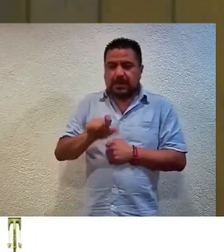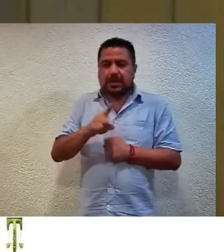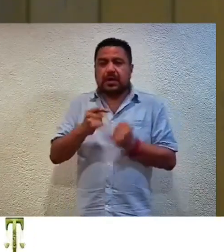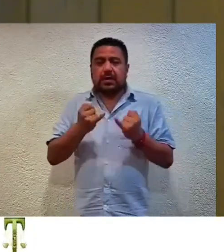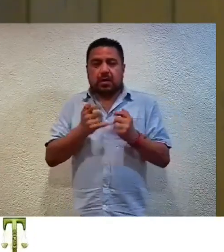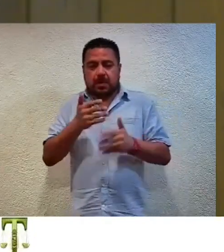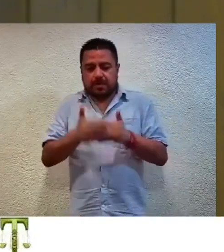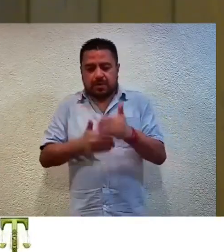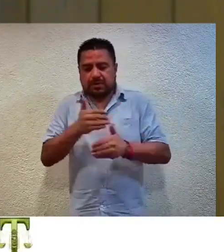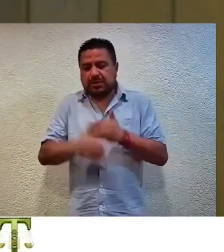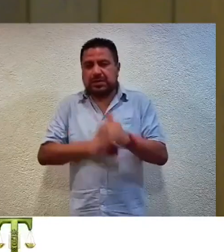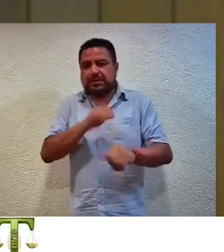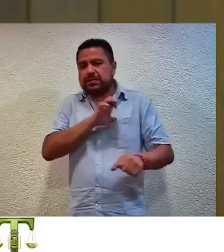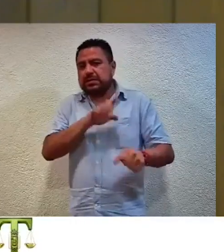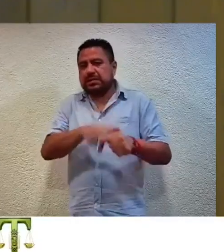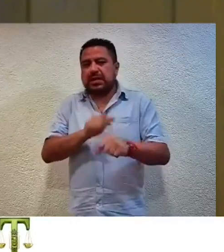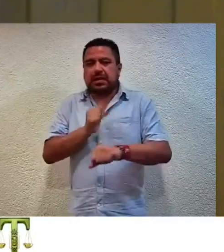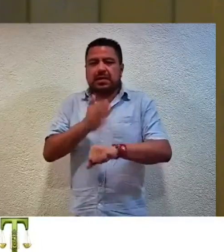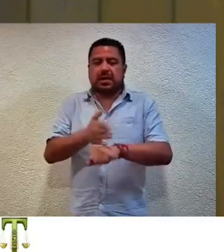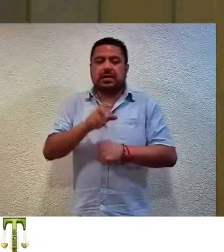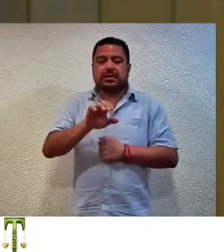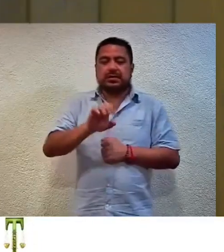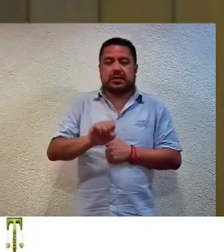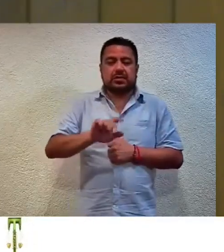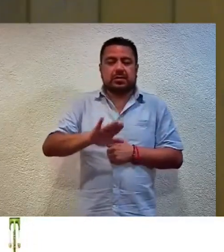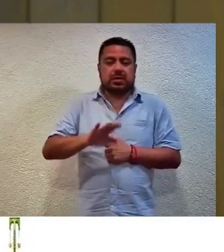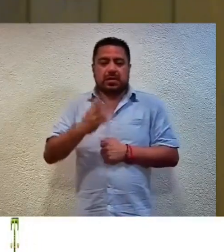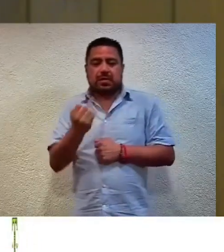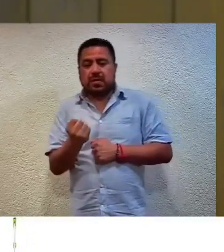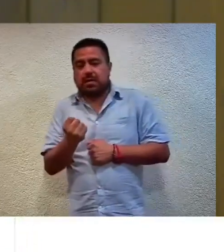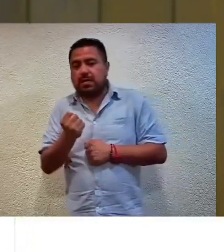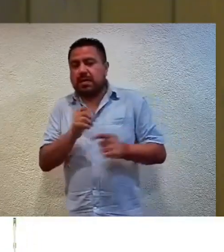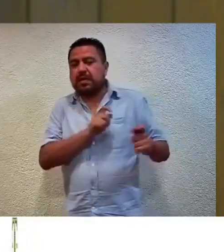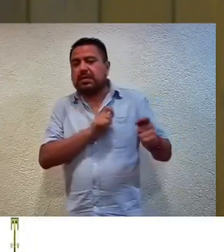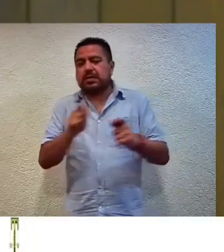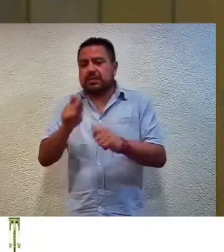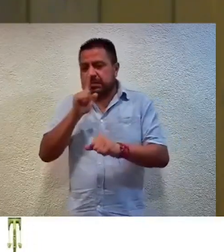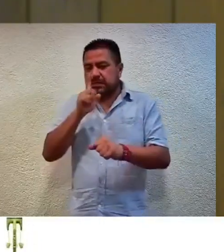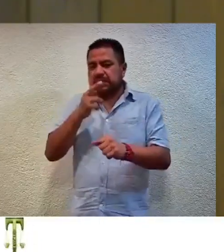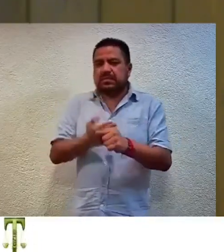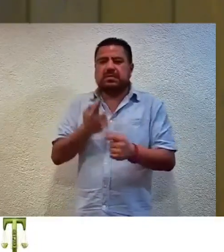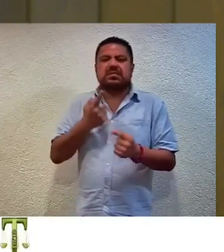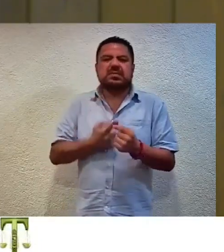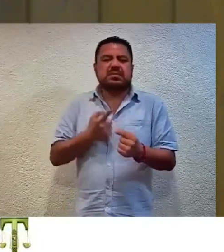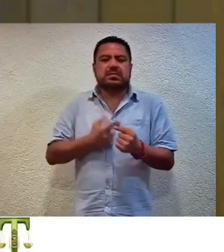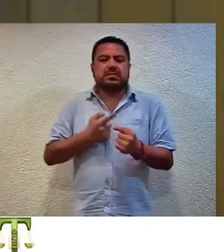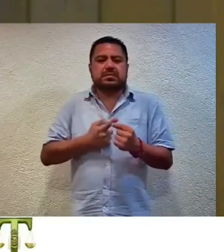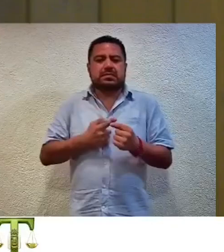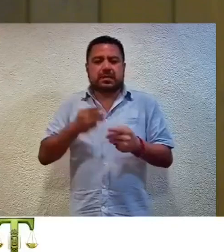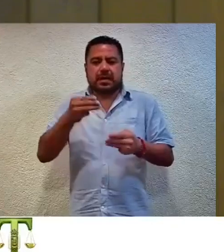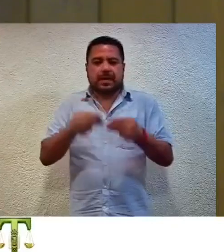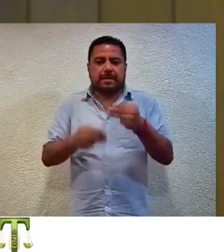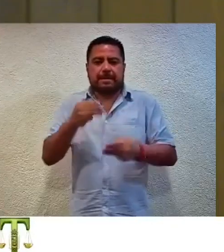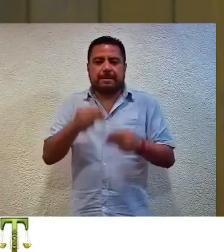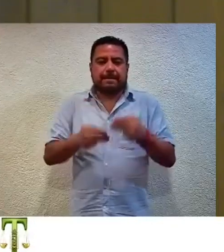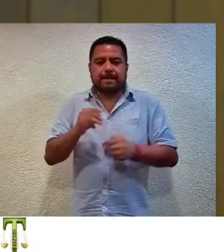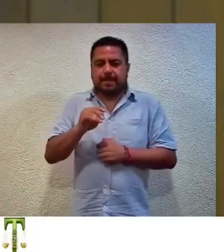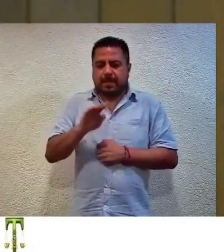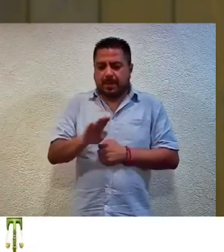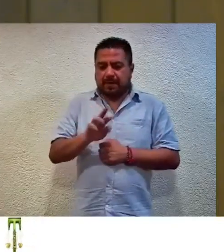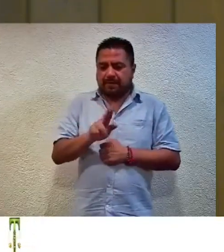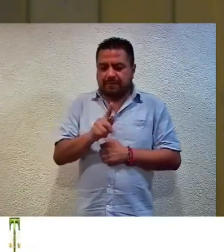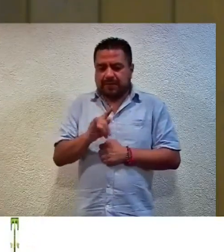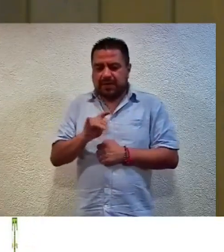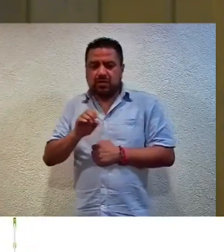procedimiento especial sancionador 059, que fueron turnados a la ponencia a cargo de la magistrada Hilda Rosa